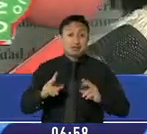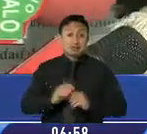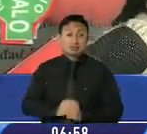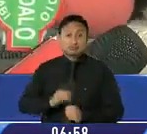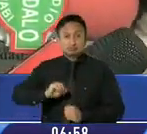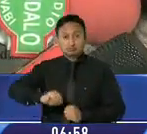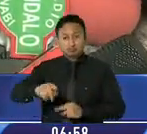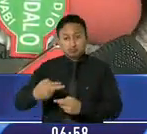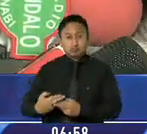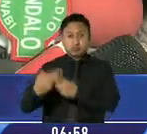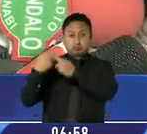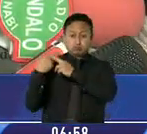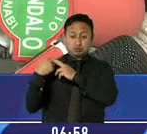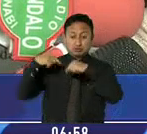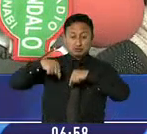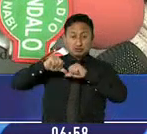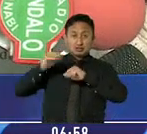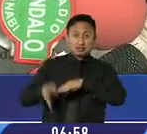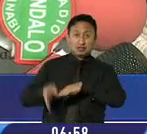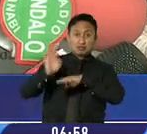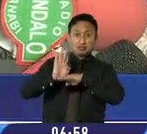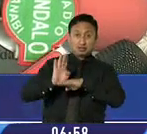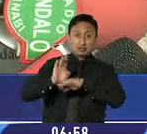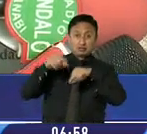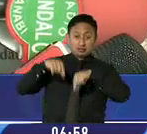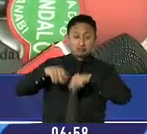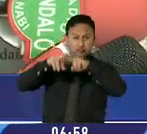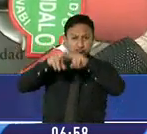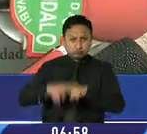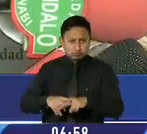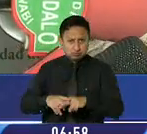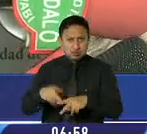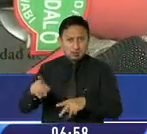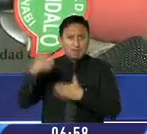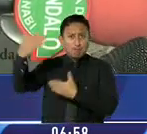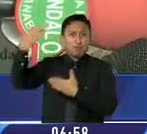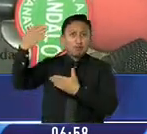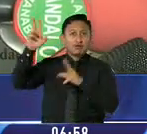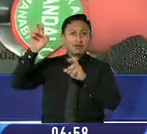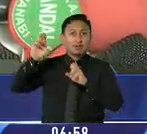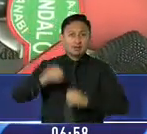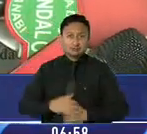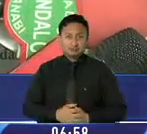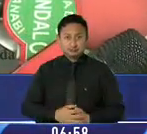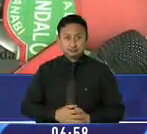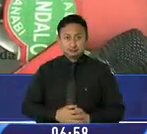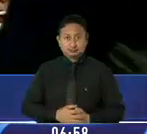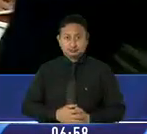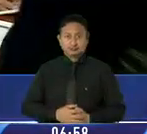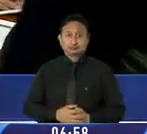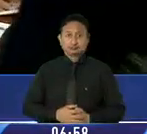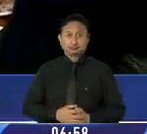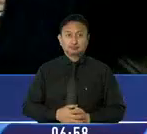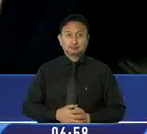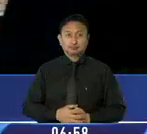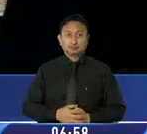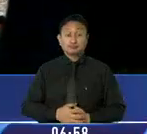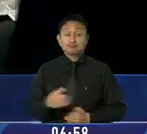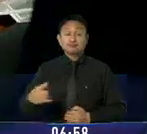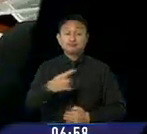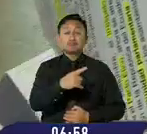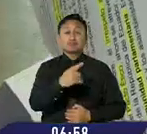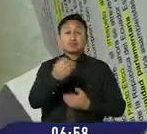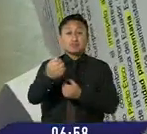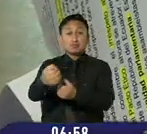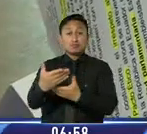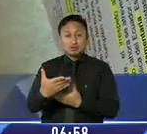primero responsabilidad de esta Asamblea Nacional hacer la respectiva investigación en el ámbito político. La principal crítica al